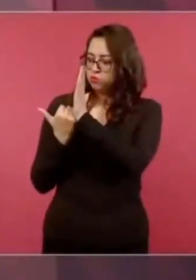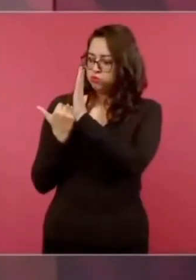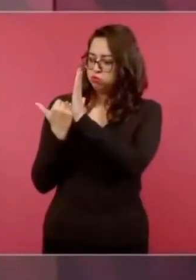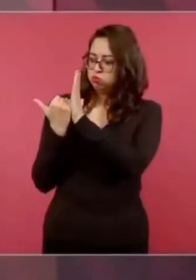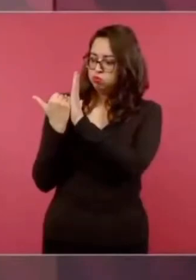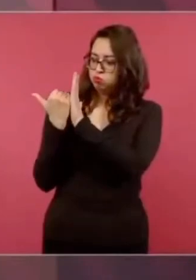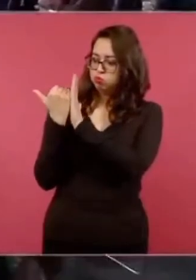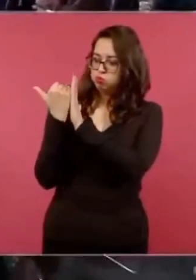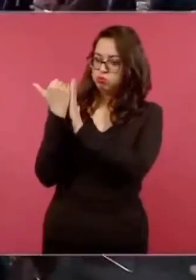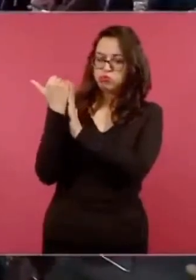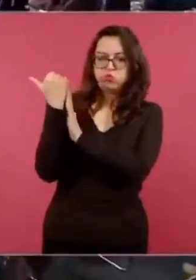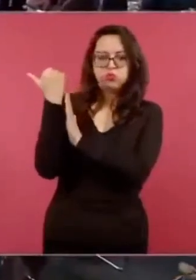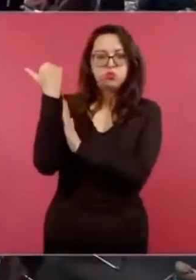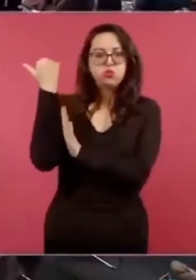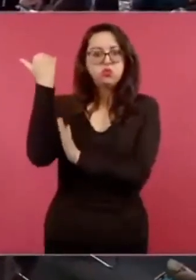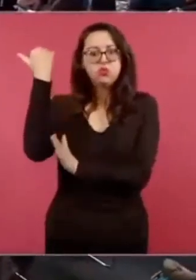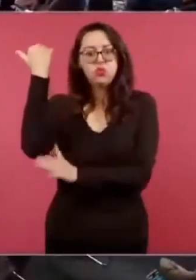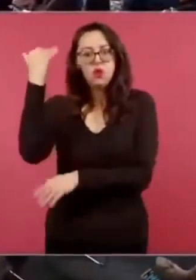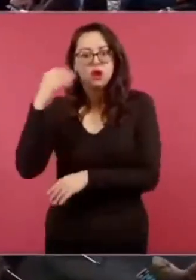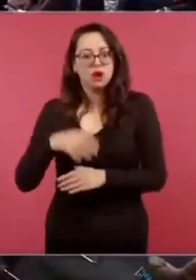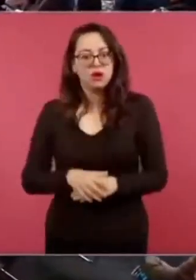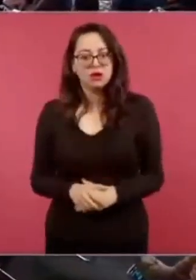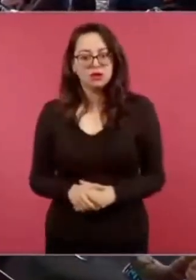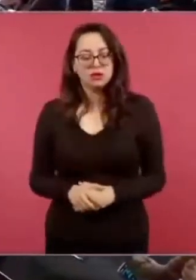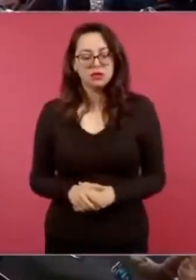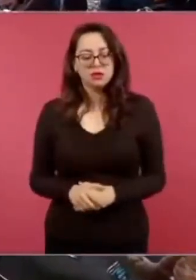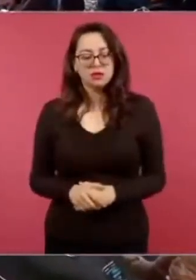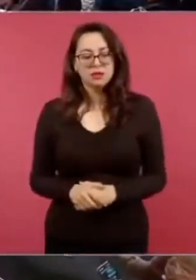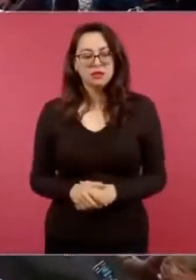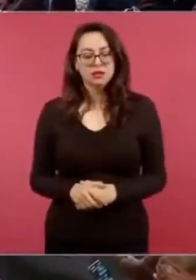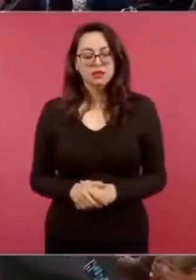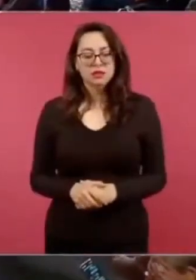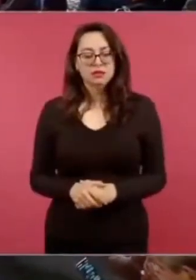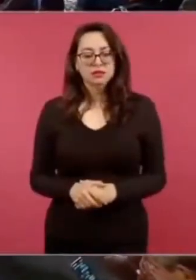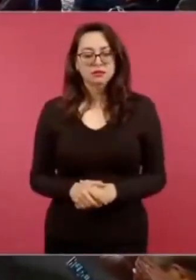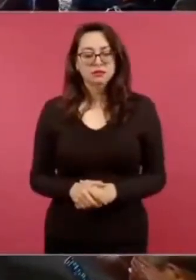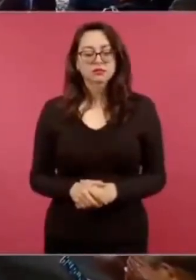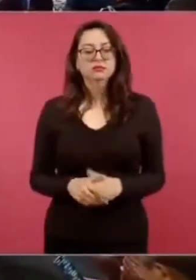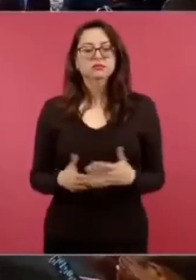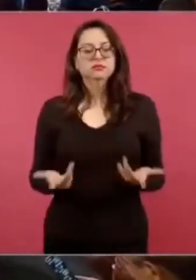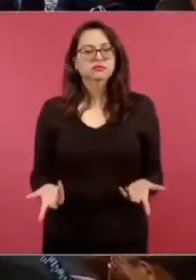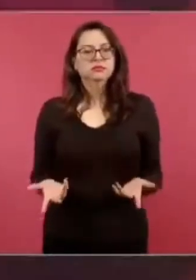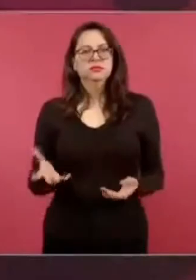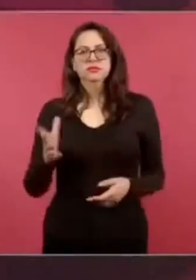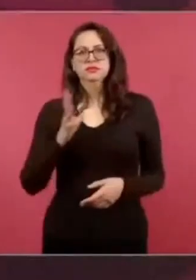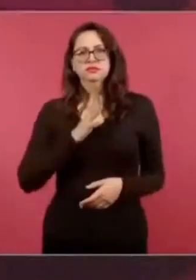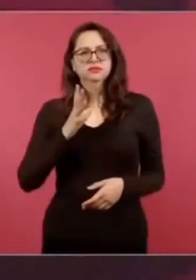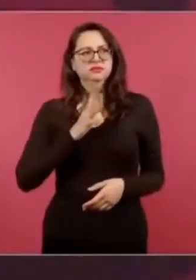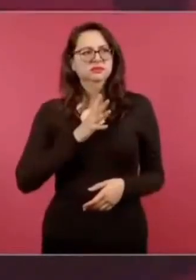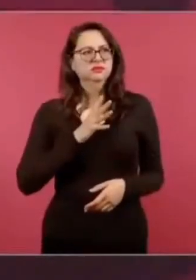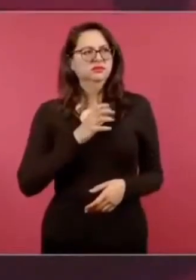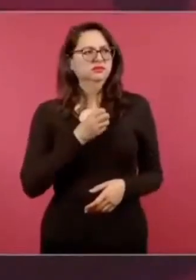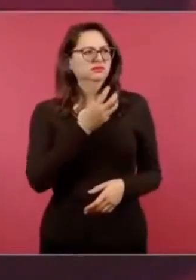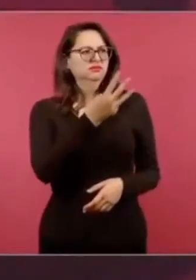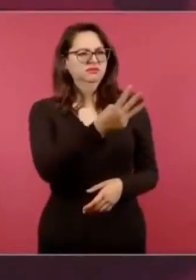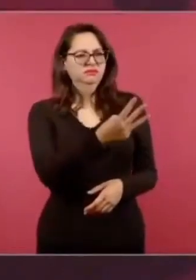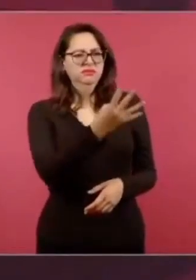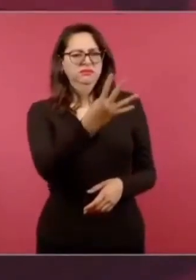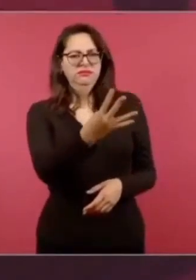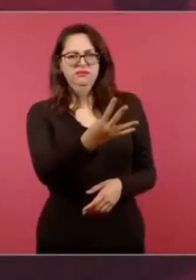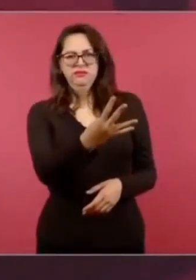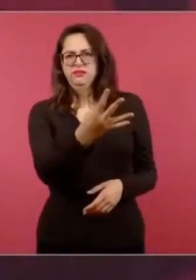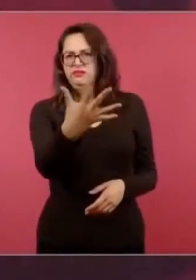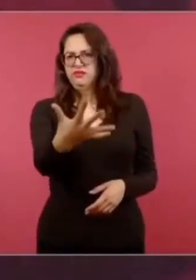Entonces, como 3, 4, 5 candidatos más. Entonces, un